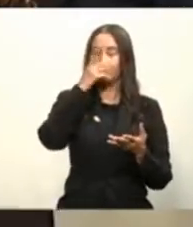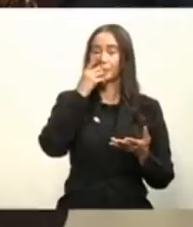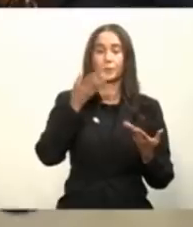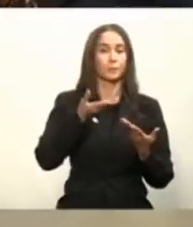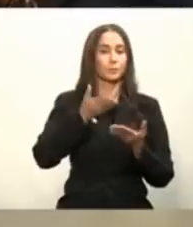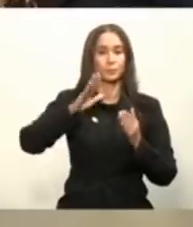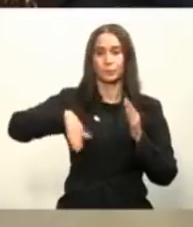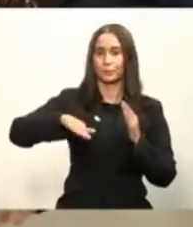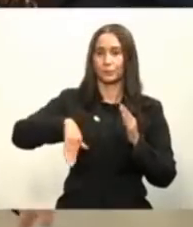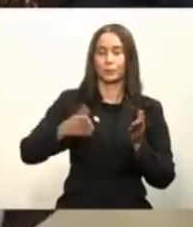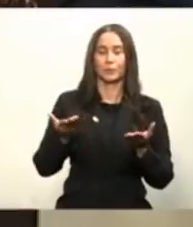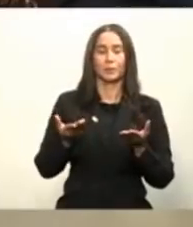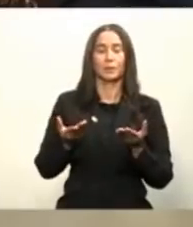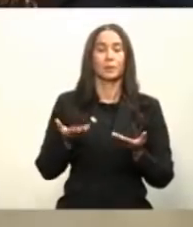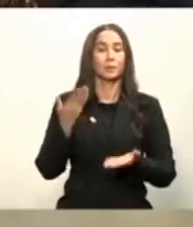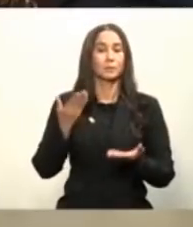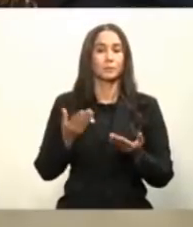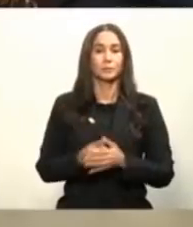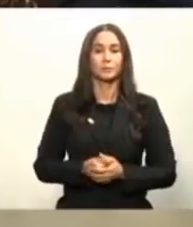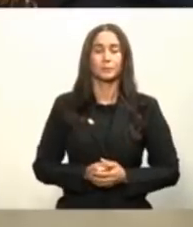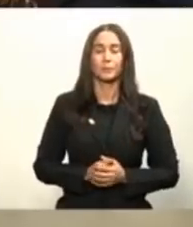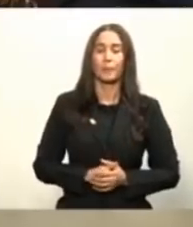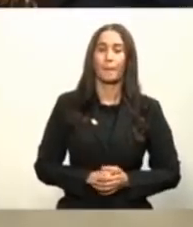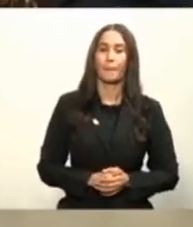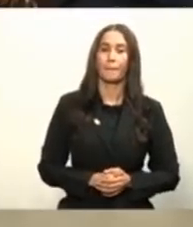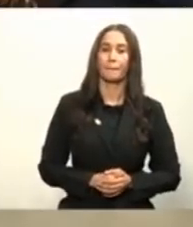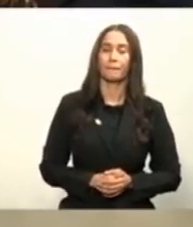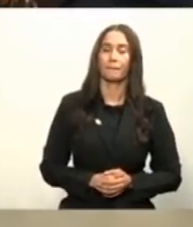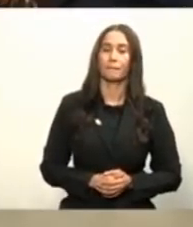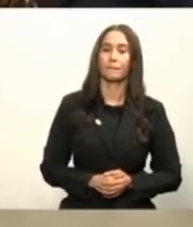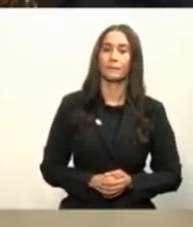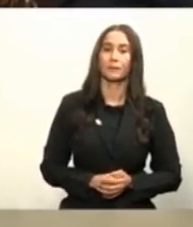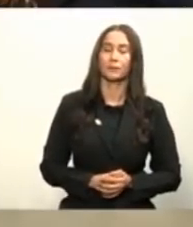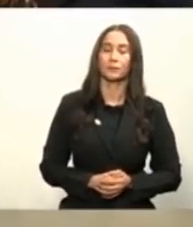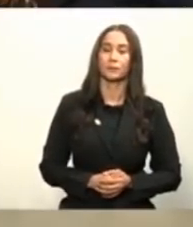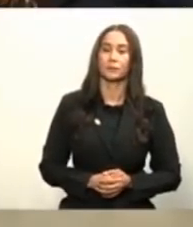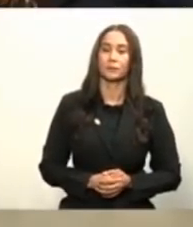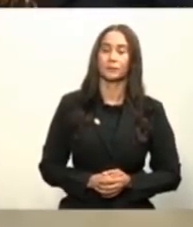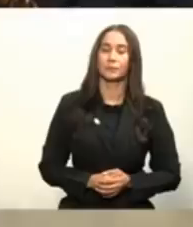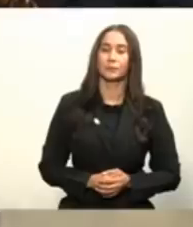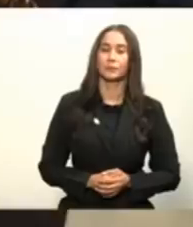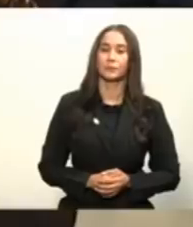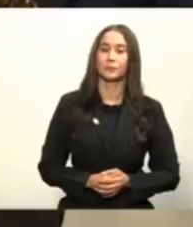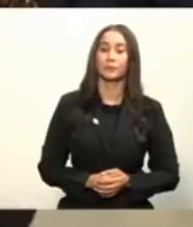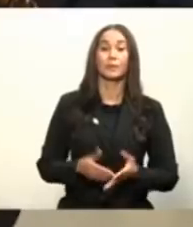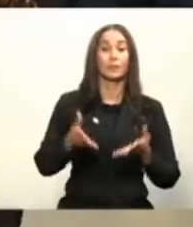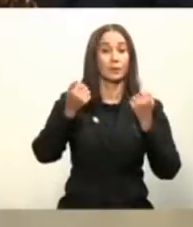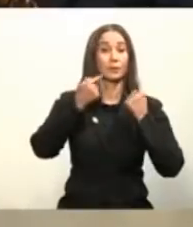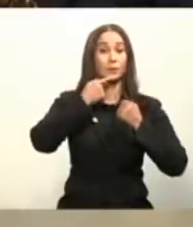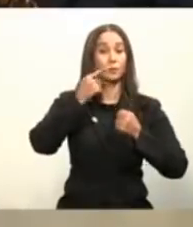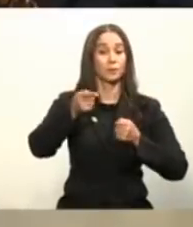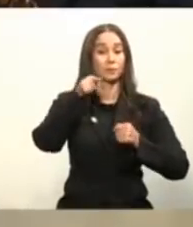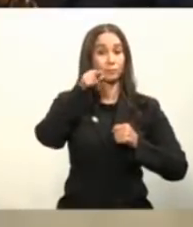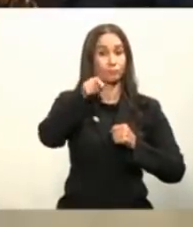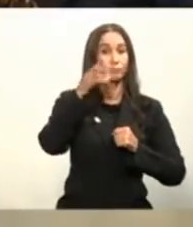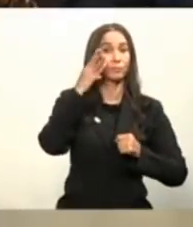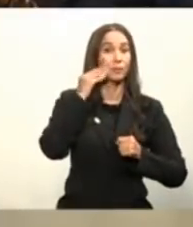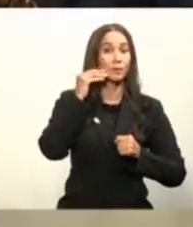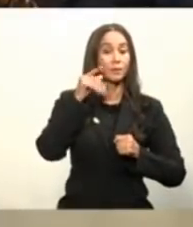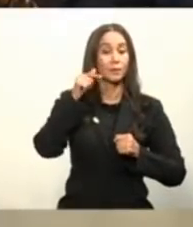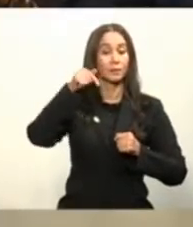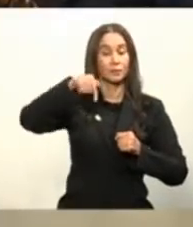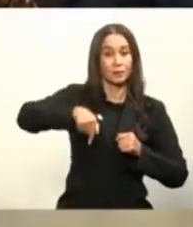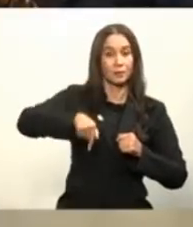para nosotros en algún laboratorio de algún país latinoamericano y quiero decir que debido a esa experiencia nosotros